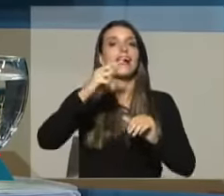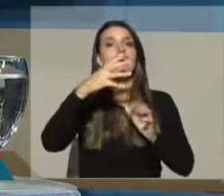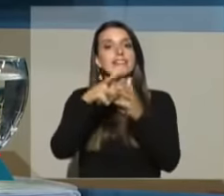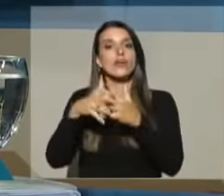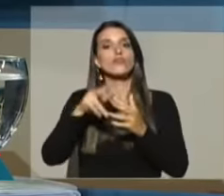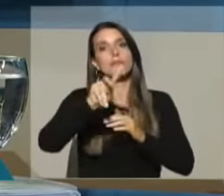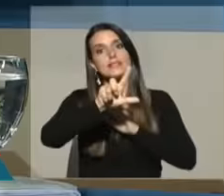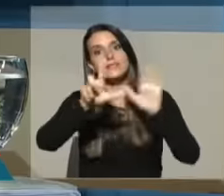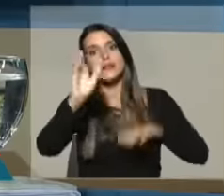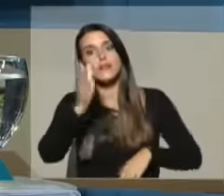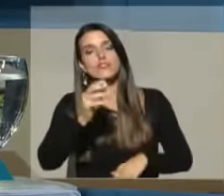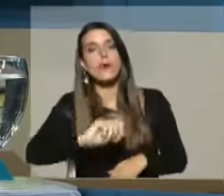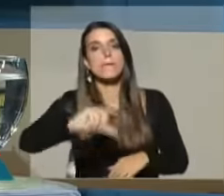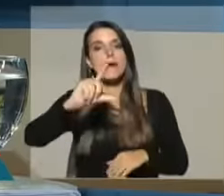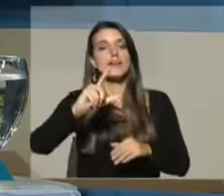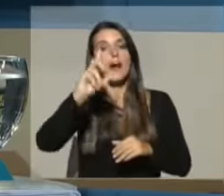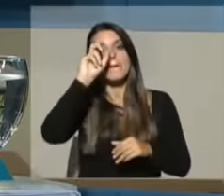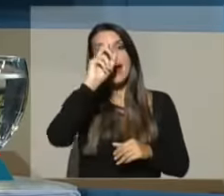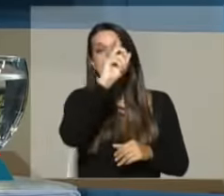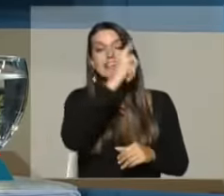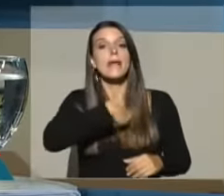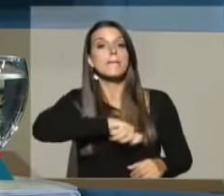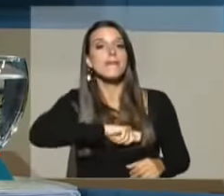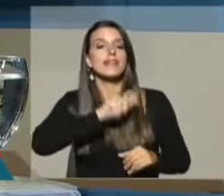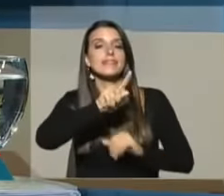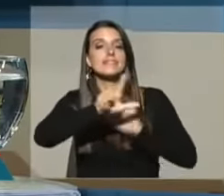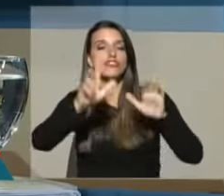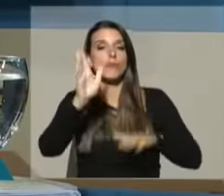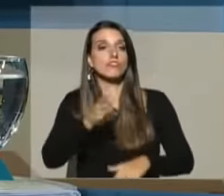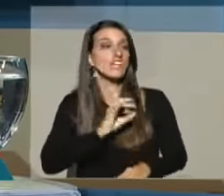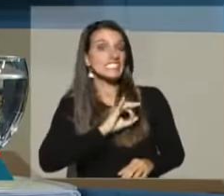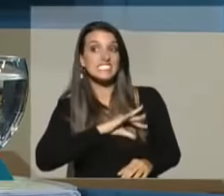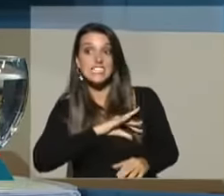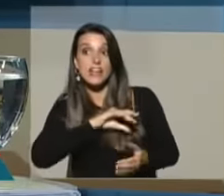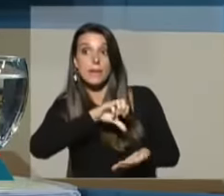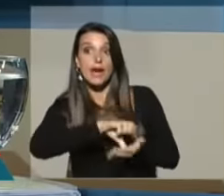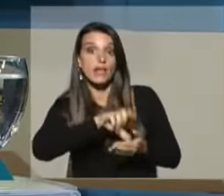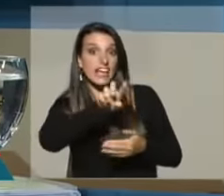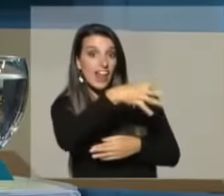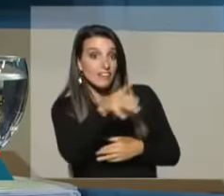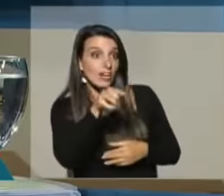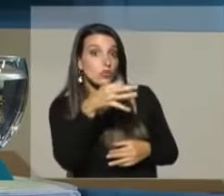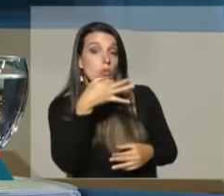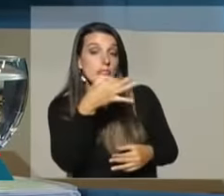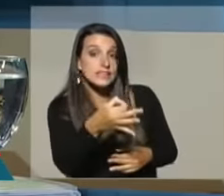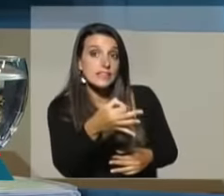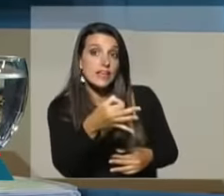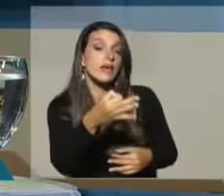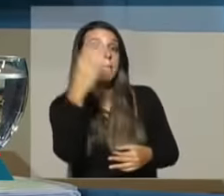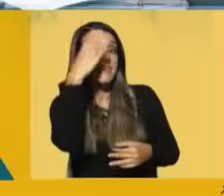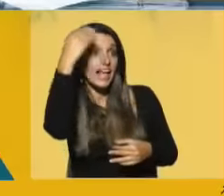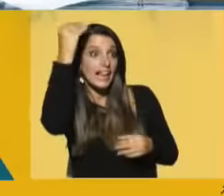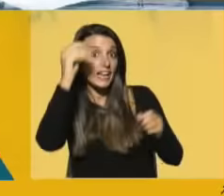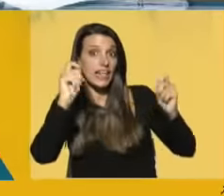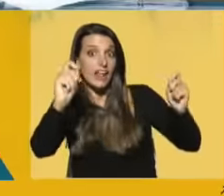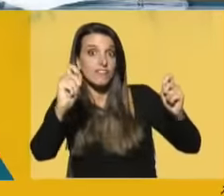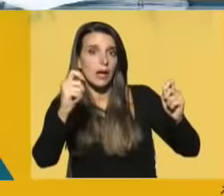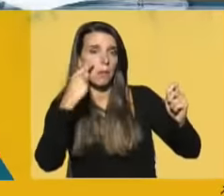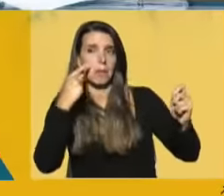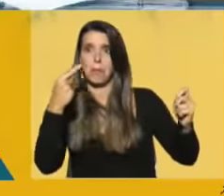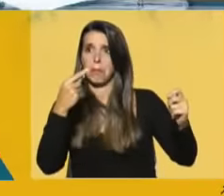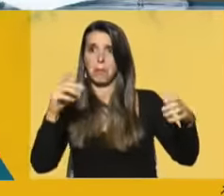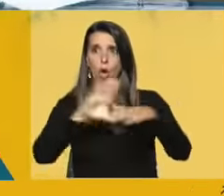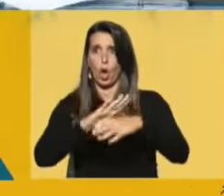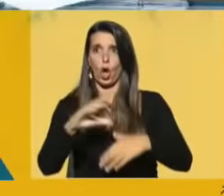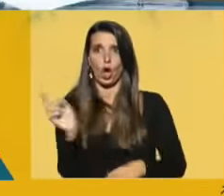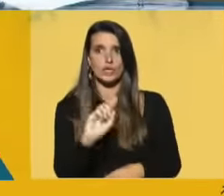un 27%, en Madrid y España un 18%. En Chile, las gráficas que marca el señor Miquelini no coinciden con